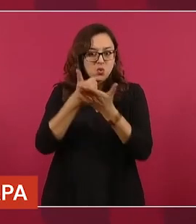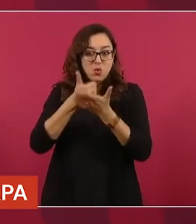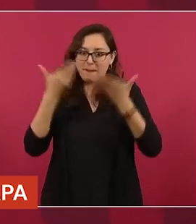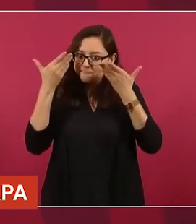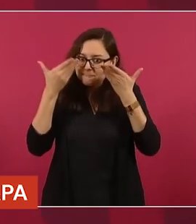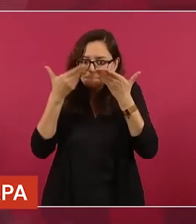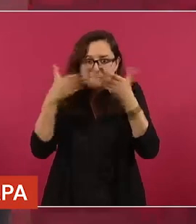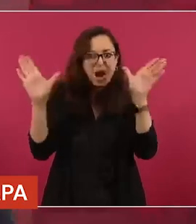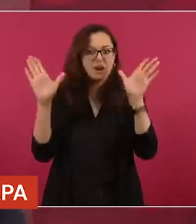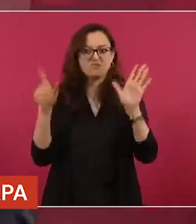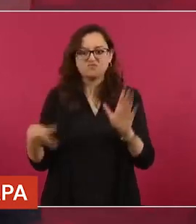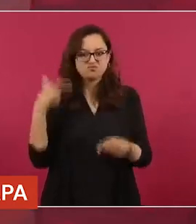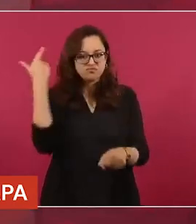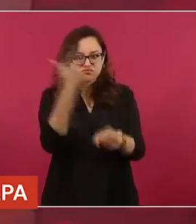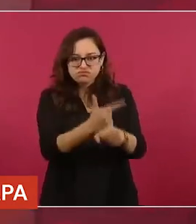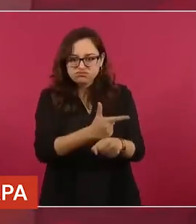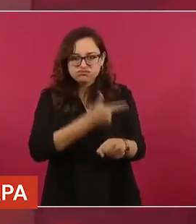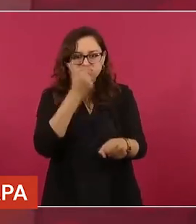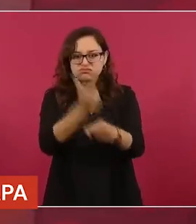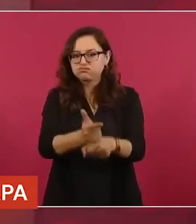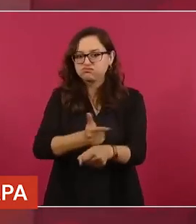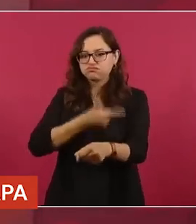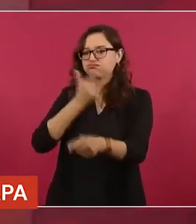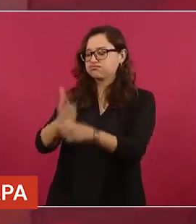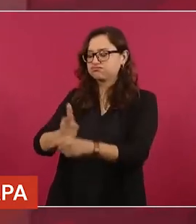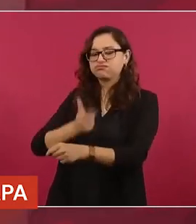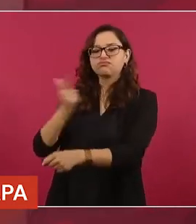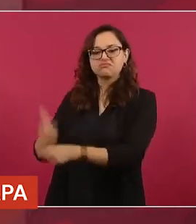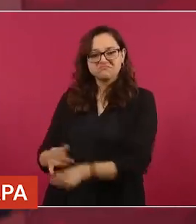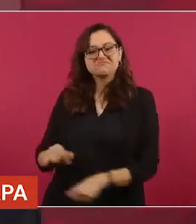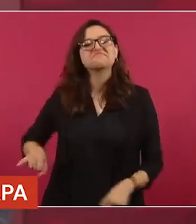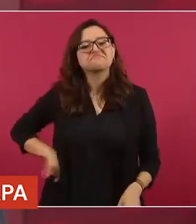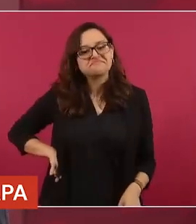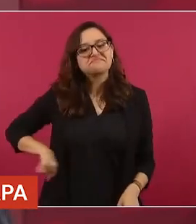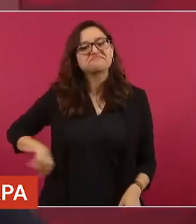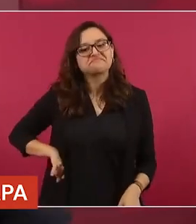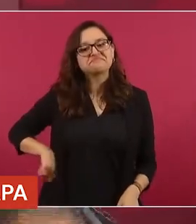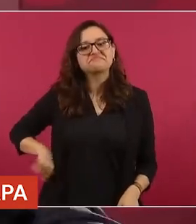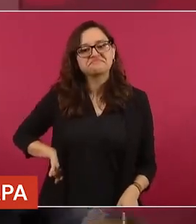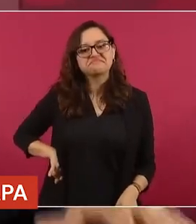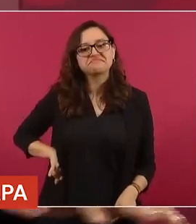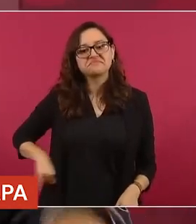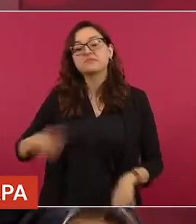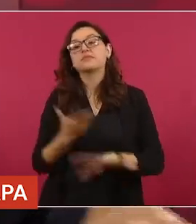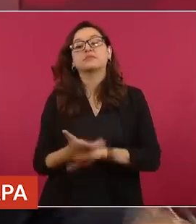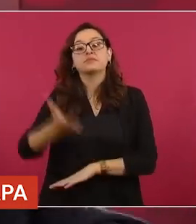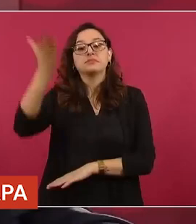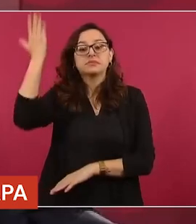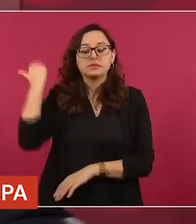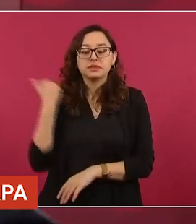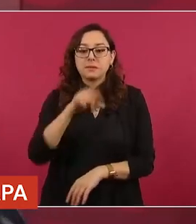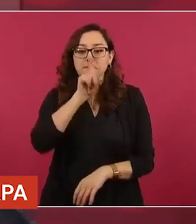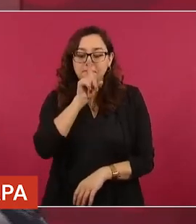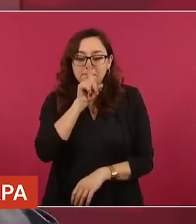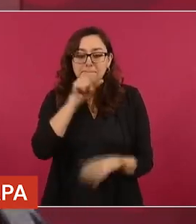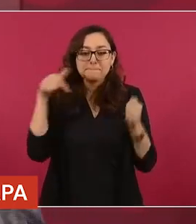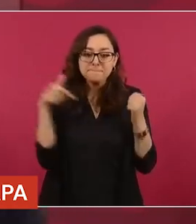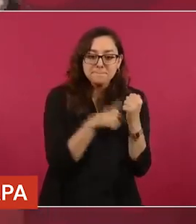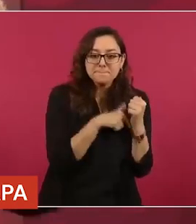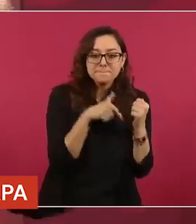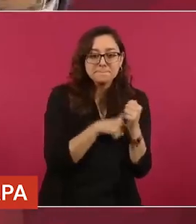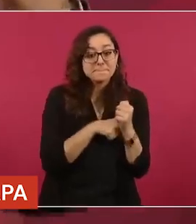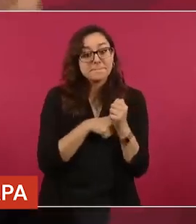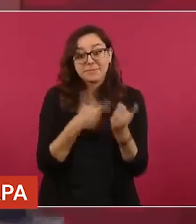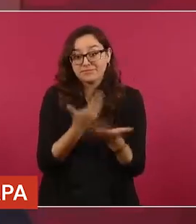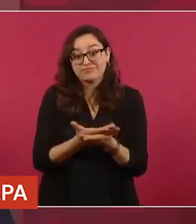a flote cosas muy interesantes, que estaban ahí ocultas y